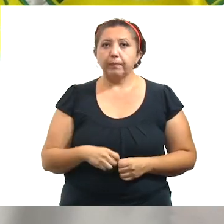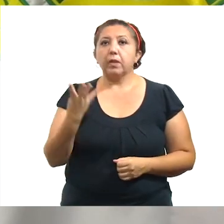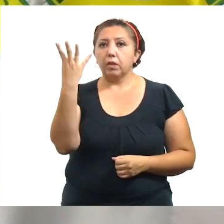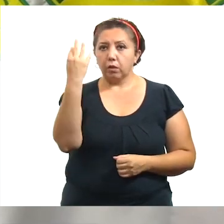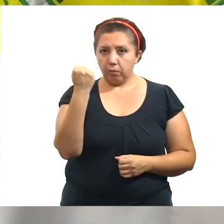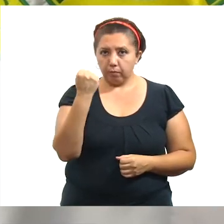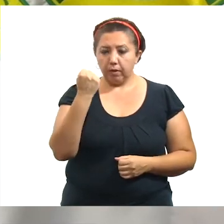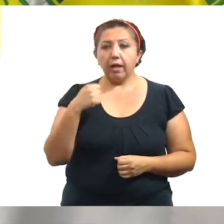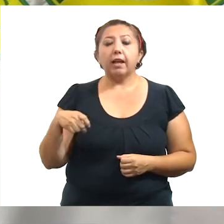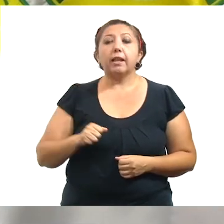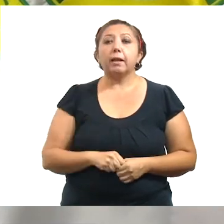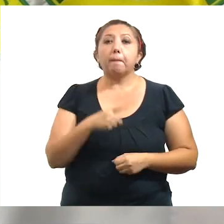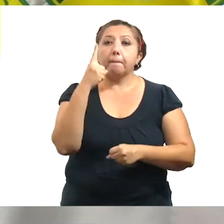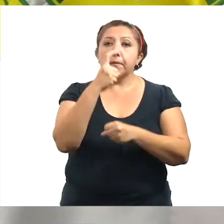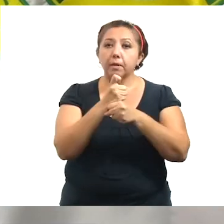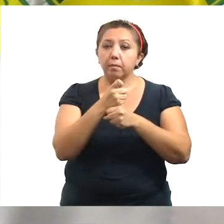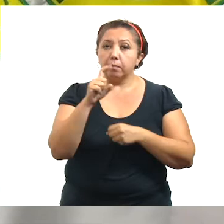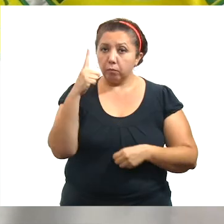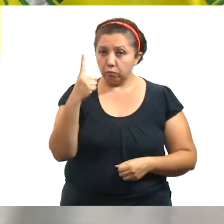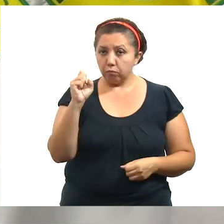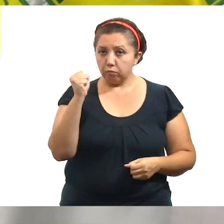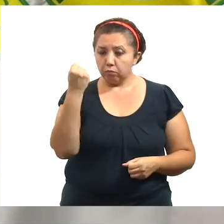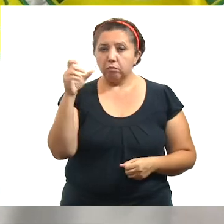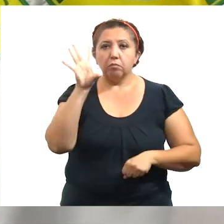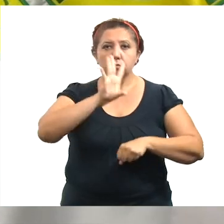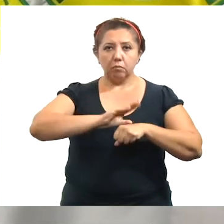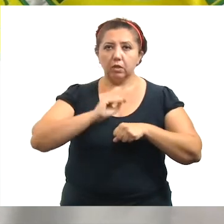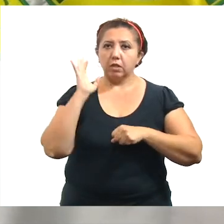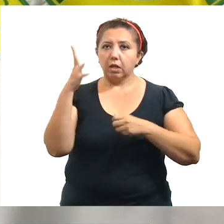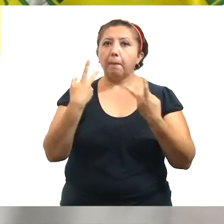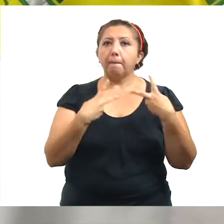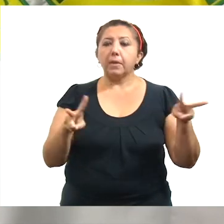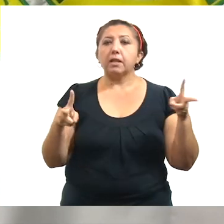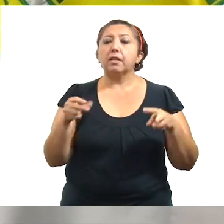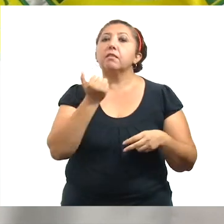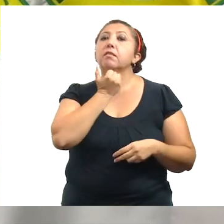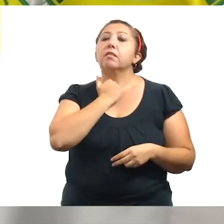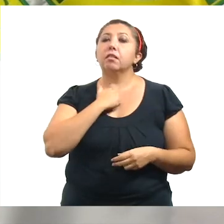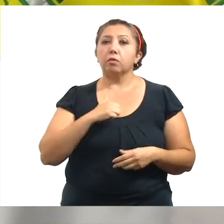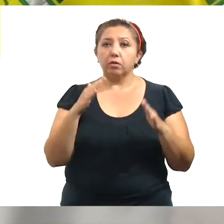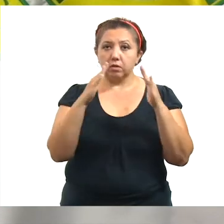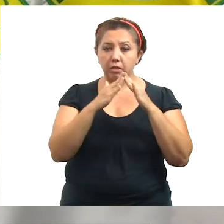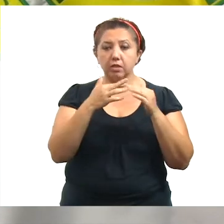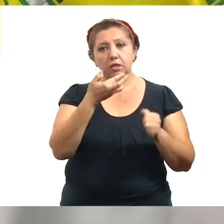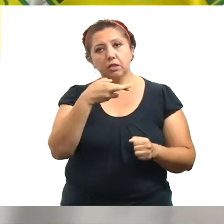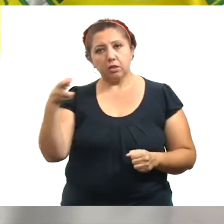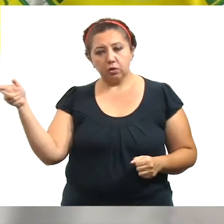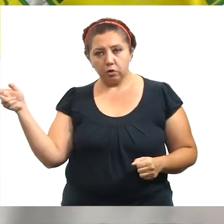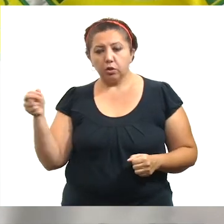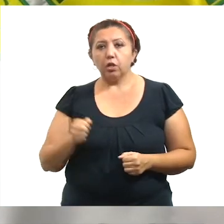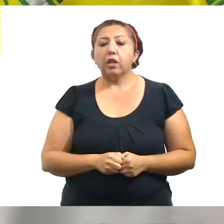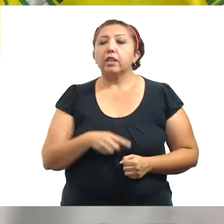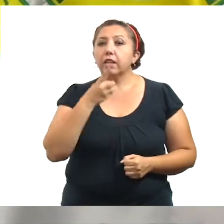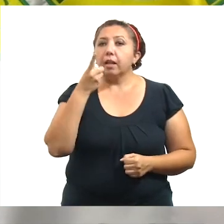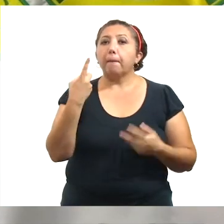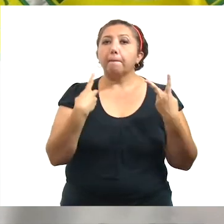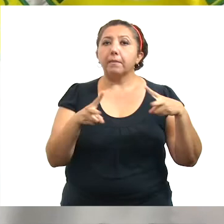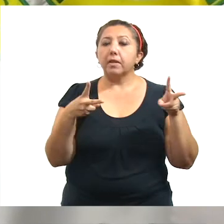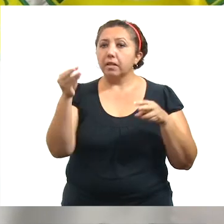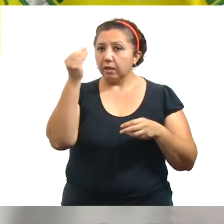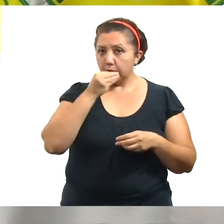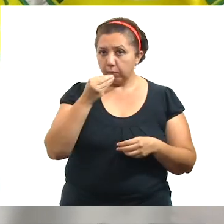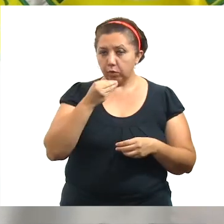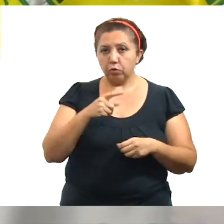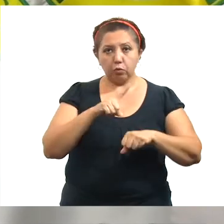Noveno, a partir del 1 de septiembre se permitirá la venta de alcohol en modalidad a domicilio y en restaurantes condicionado a la venta de